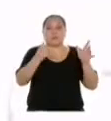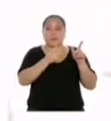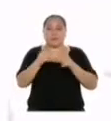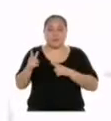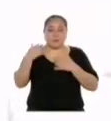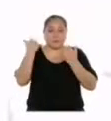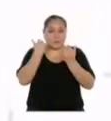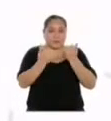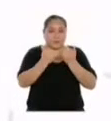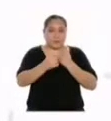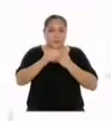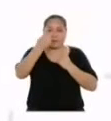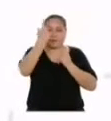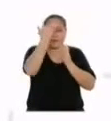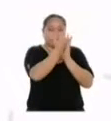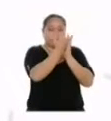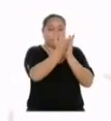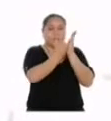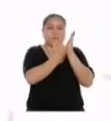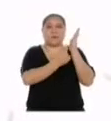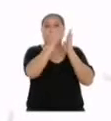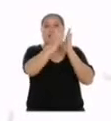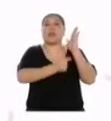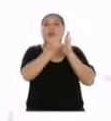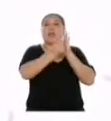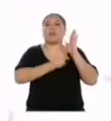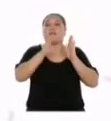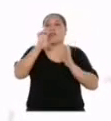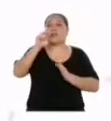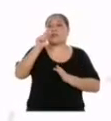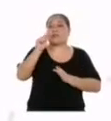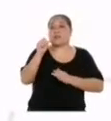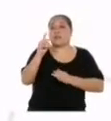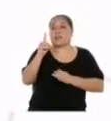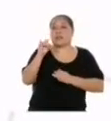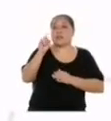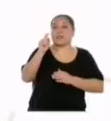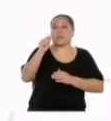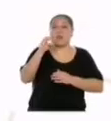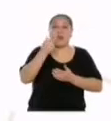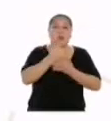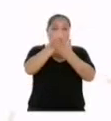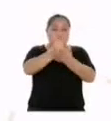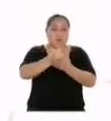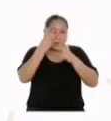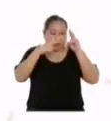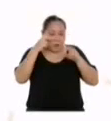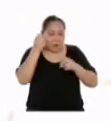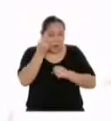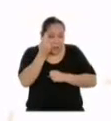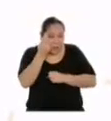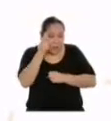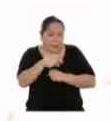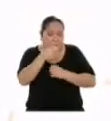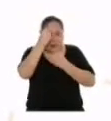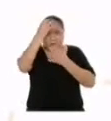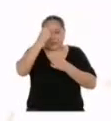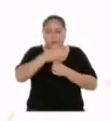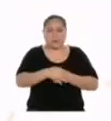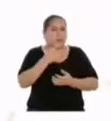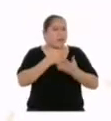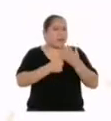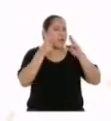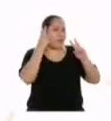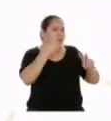hemos terminado nuestro primer gráfico. Los gráficos estadísticos facilitan la interpretación de los datos. ¿Qué podemos concluir a